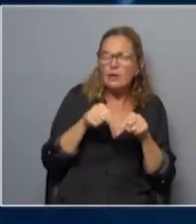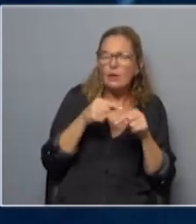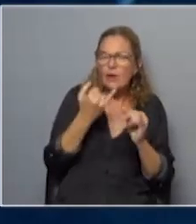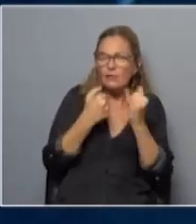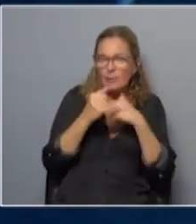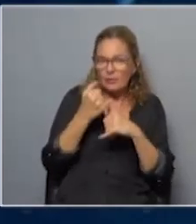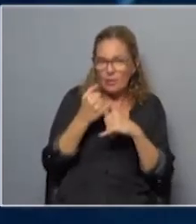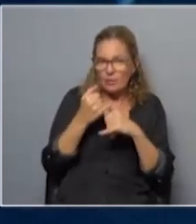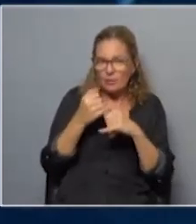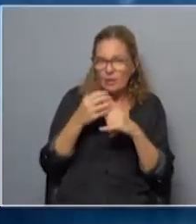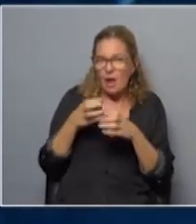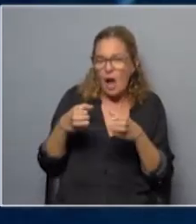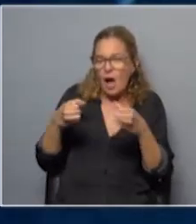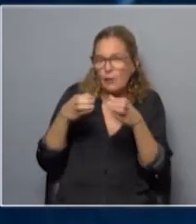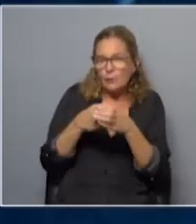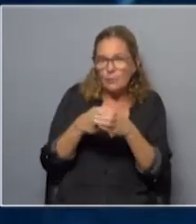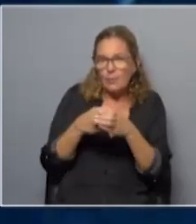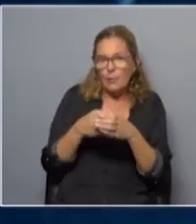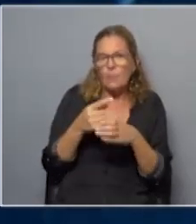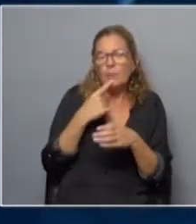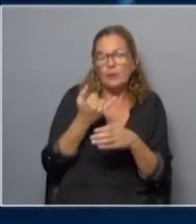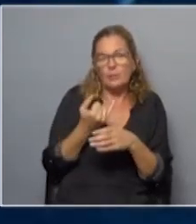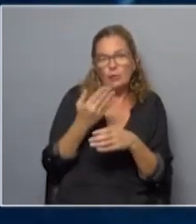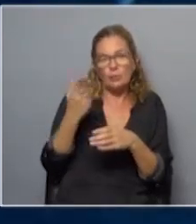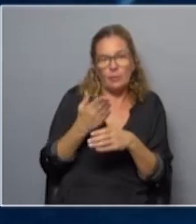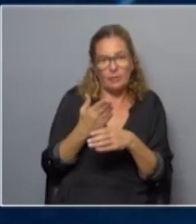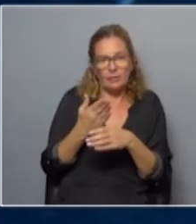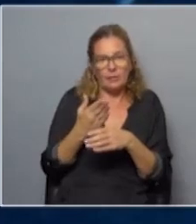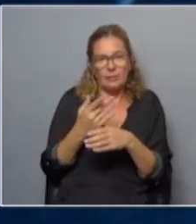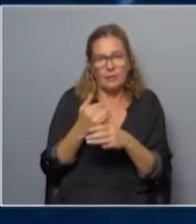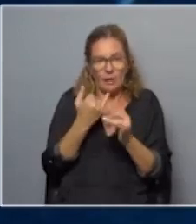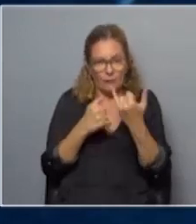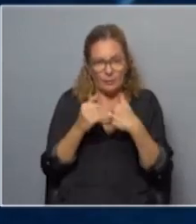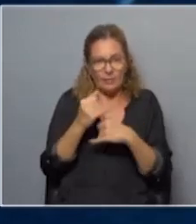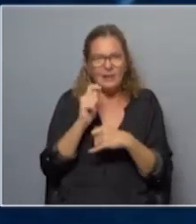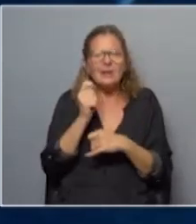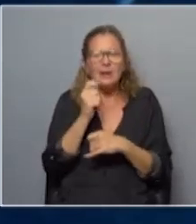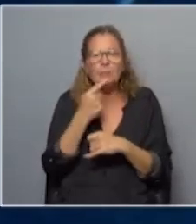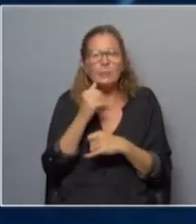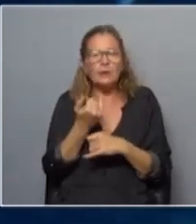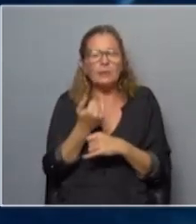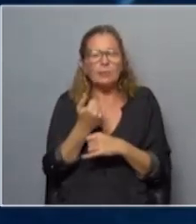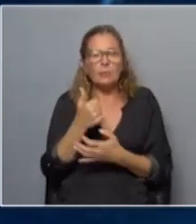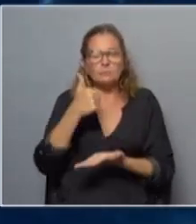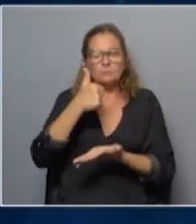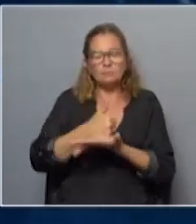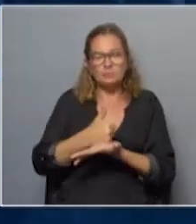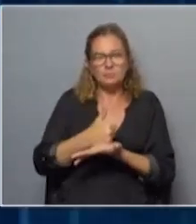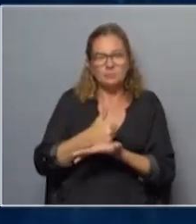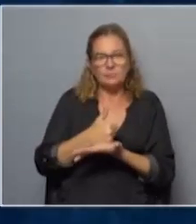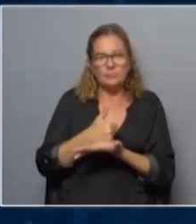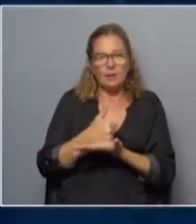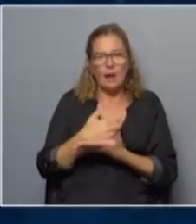agrupamos estos porcentajes que estaban mencionando recién refieren a los protagonistas de la información es decir quién se postula o quién se